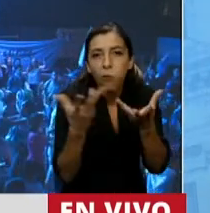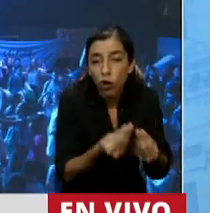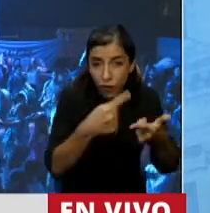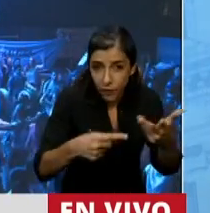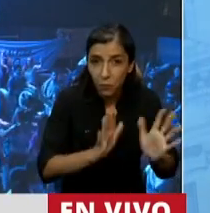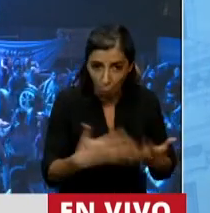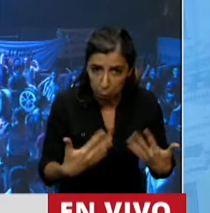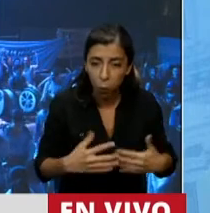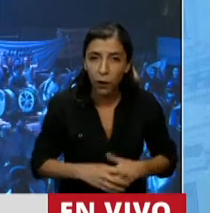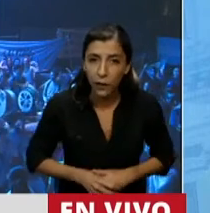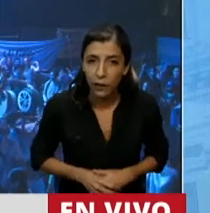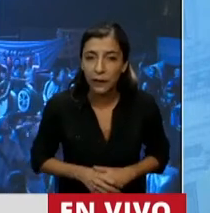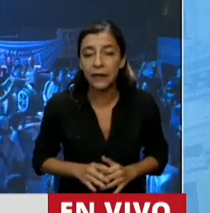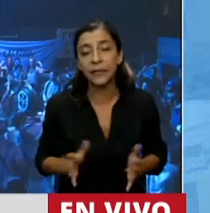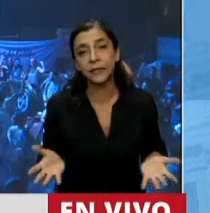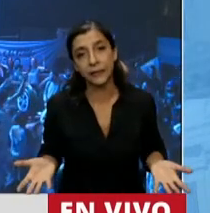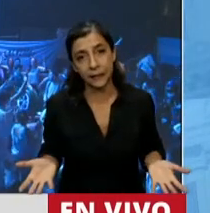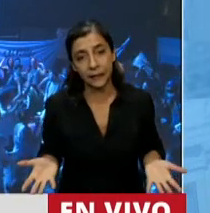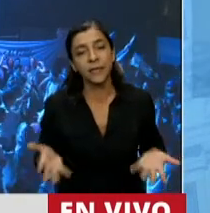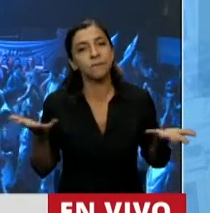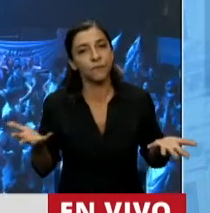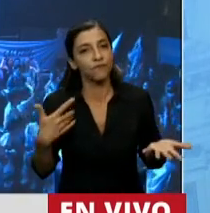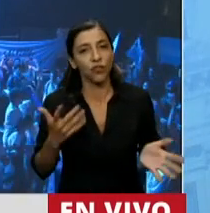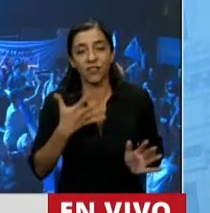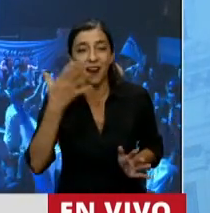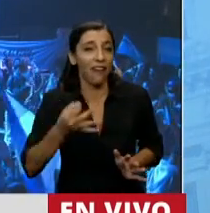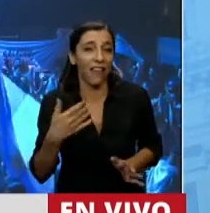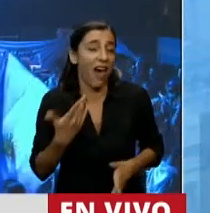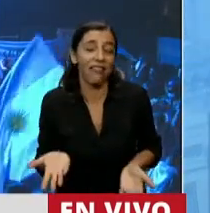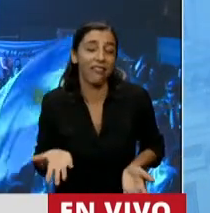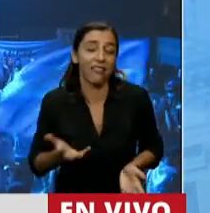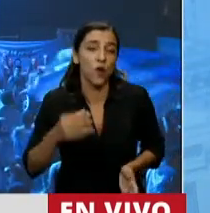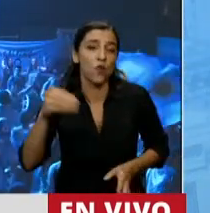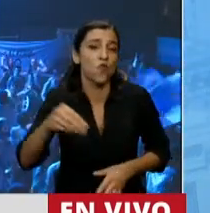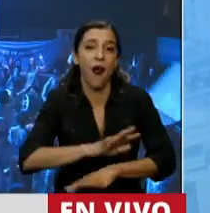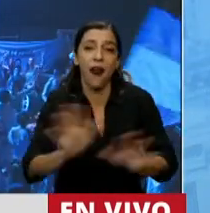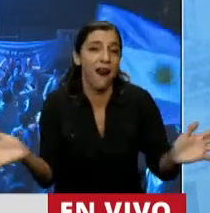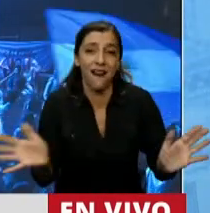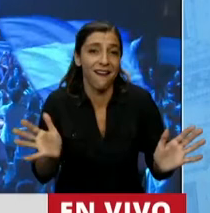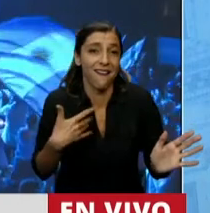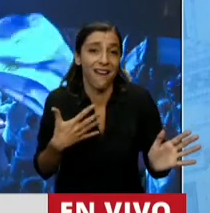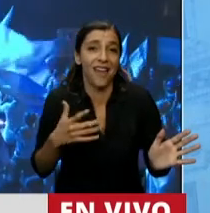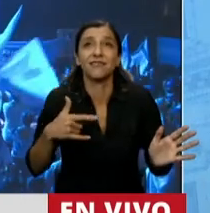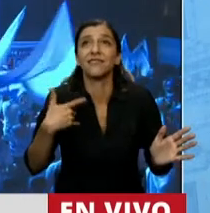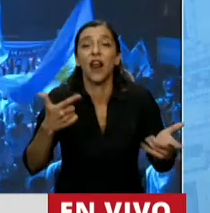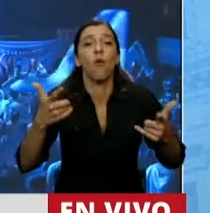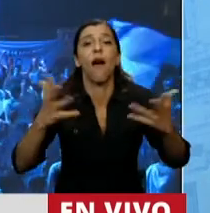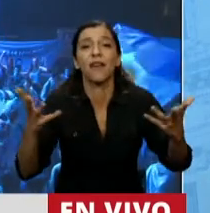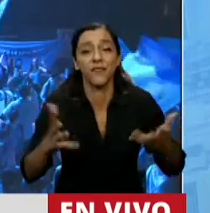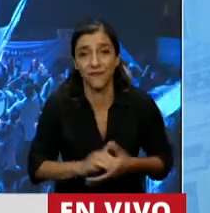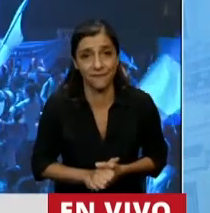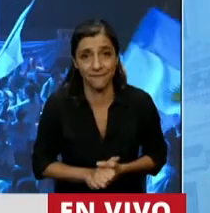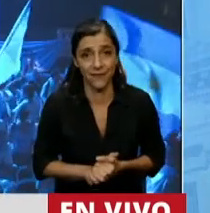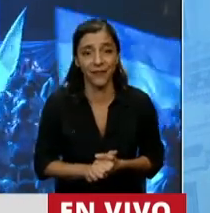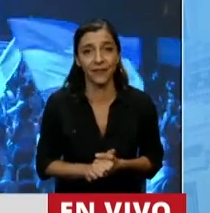No alcanza con que salud sea ministerio, presidente. La verdad no alcanza. Y voy a ir terminando, presidente. Gracias, diputado. No alcanza con que